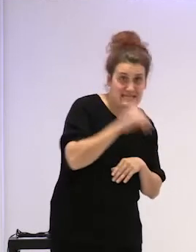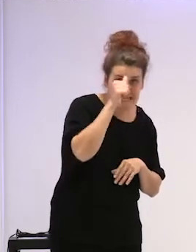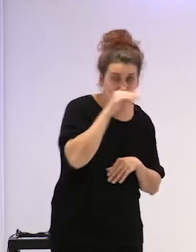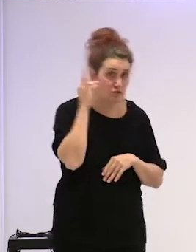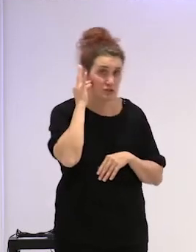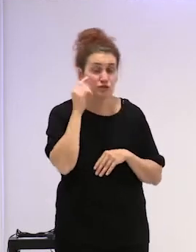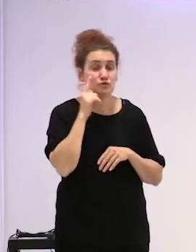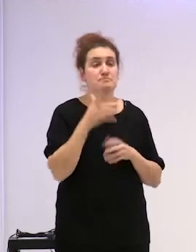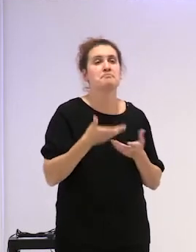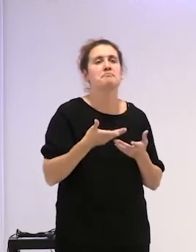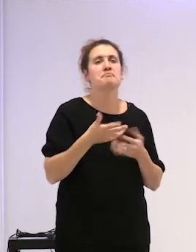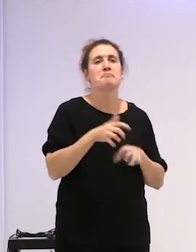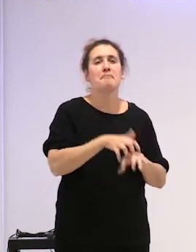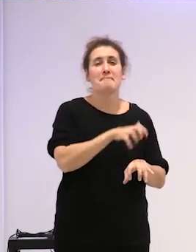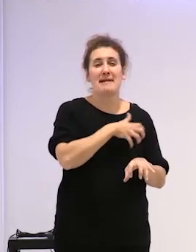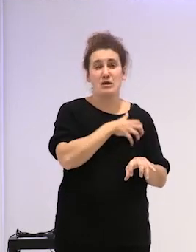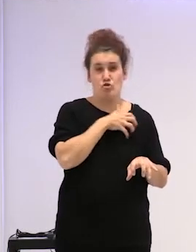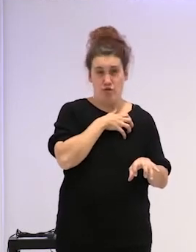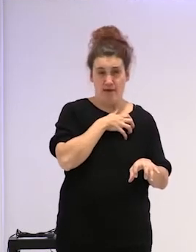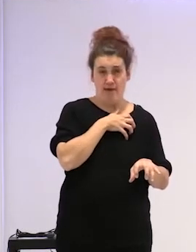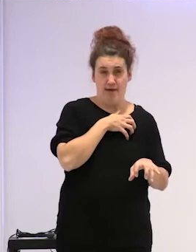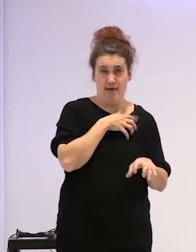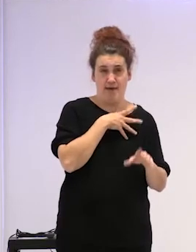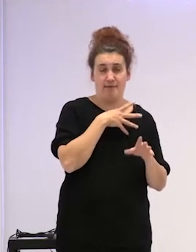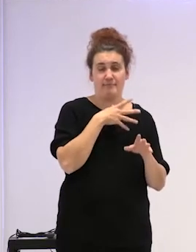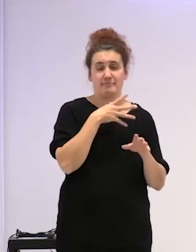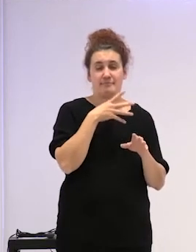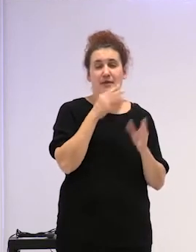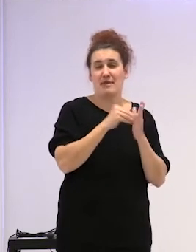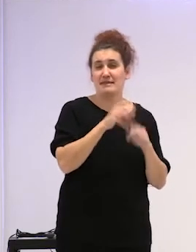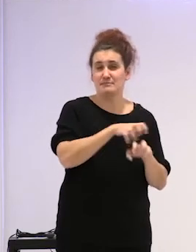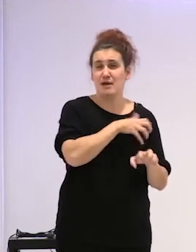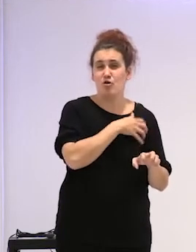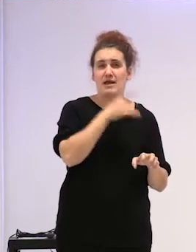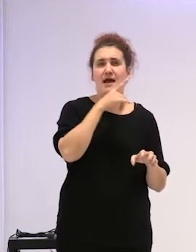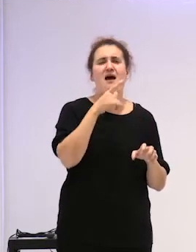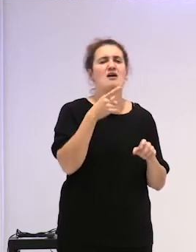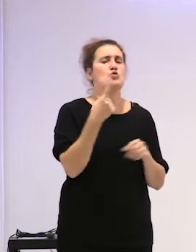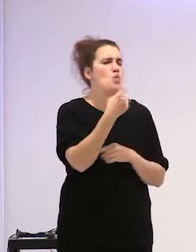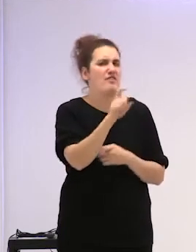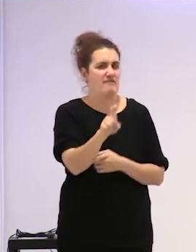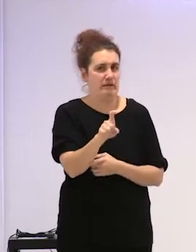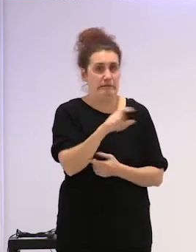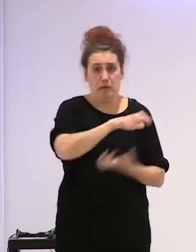la mayoría de las veces, la gran mayoría de las veces no es necesaria la fuerza física